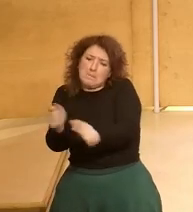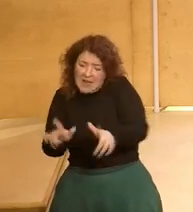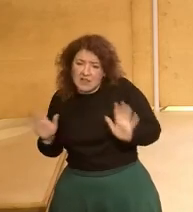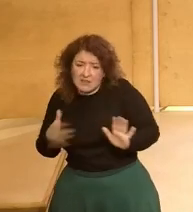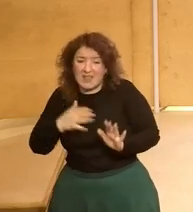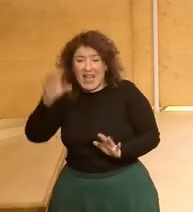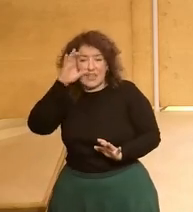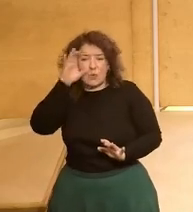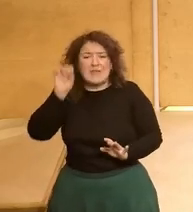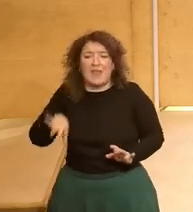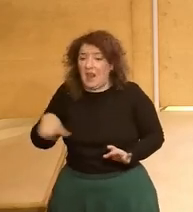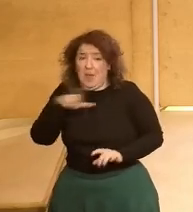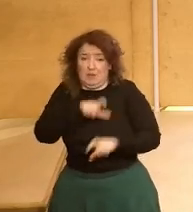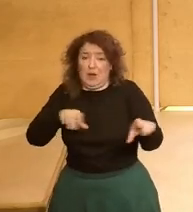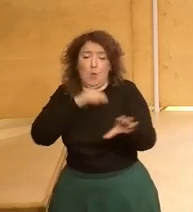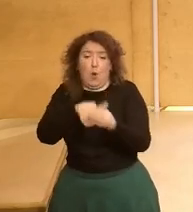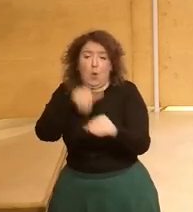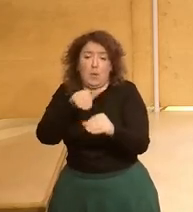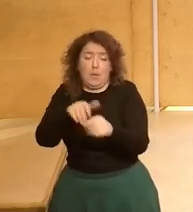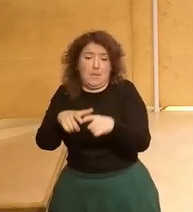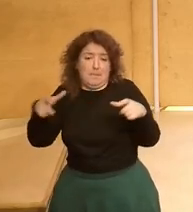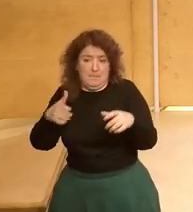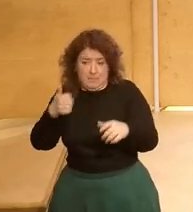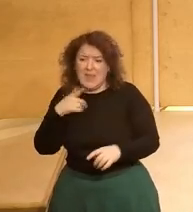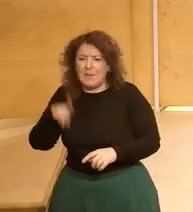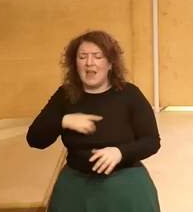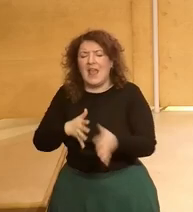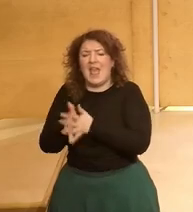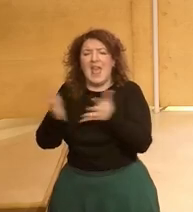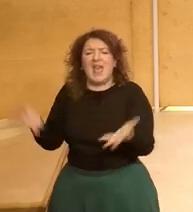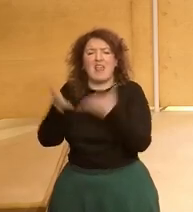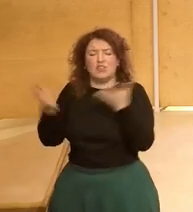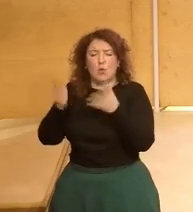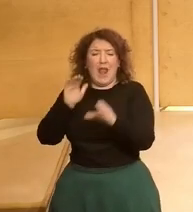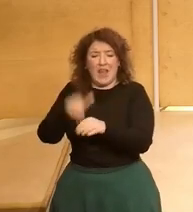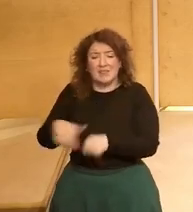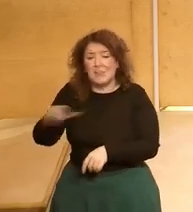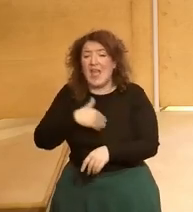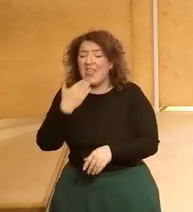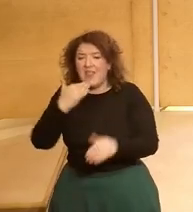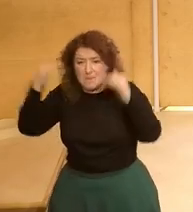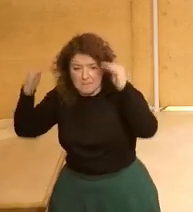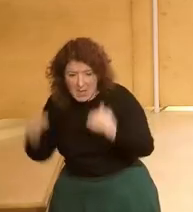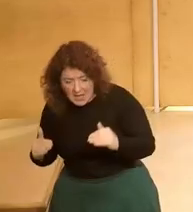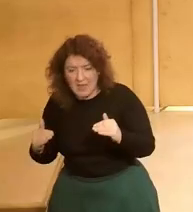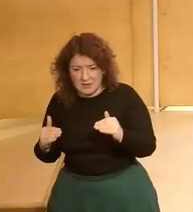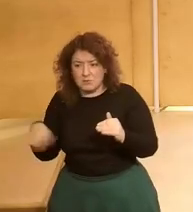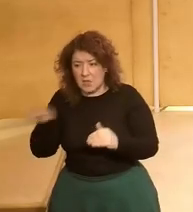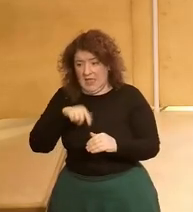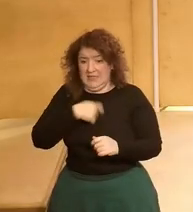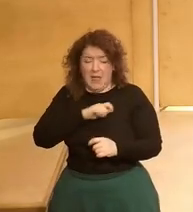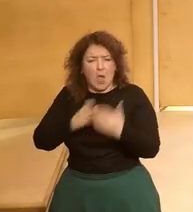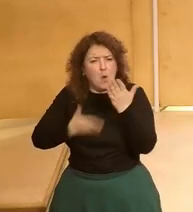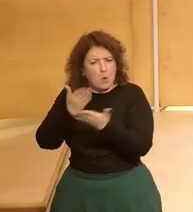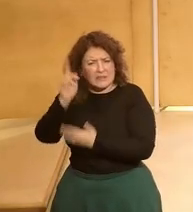quién se escucha? pues a los colectivos que más votan hay un problema de incentivos electorales de hecho en Alemania siempre se habla de esto de bajar la edad que aquí también han llegado algunas propuestas